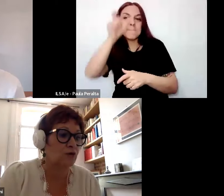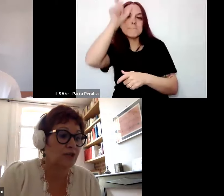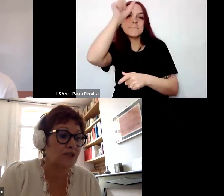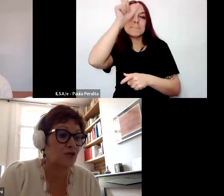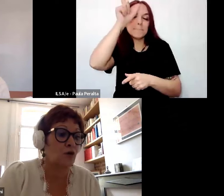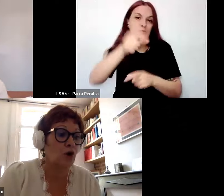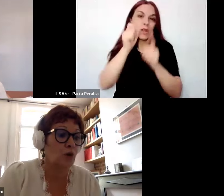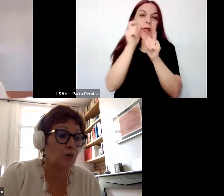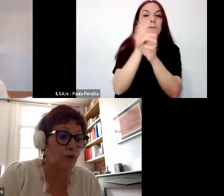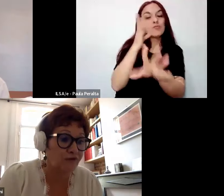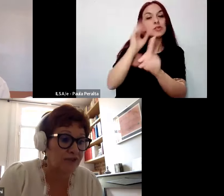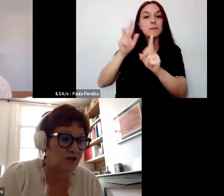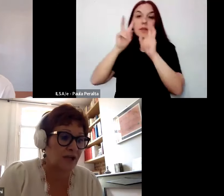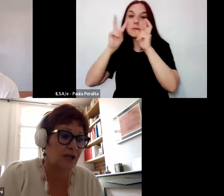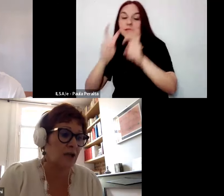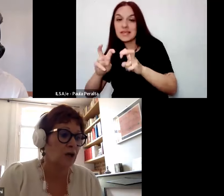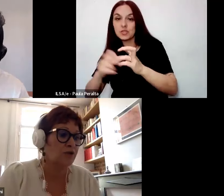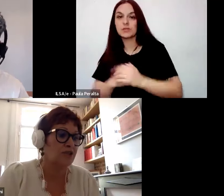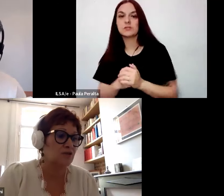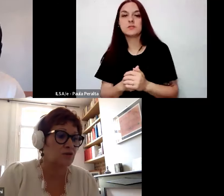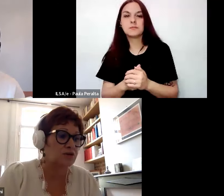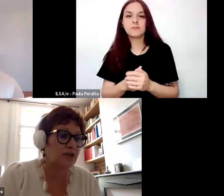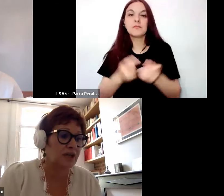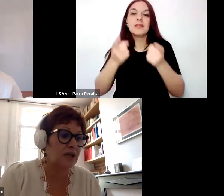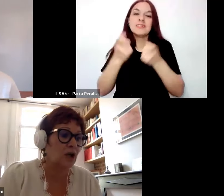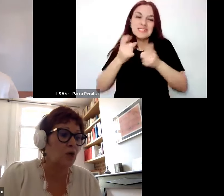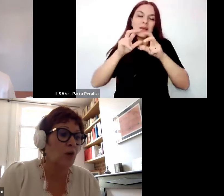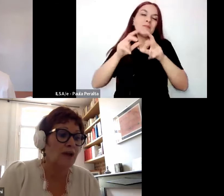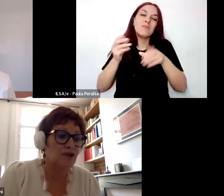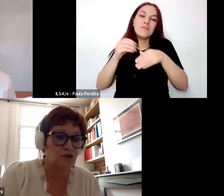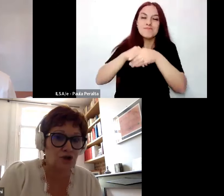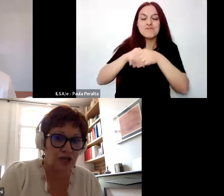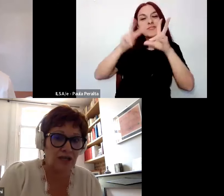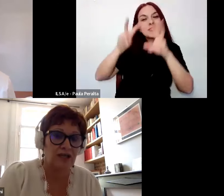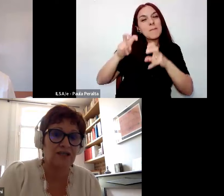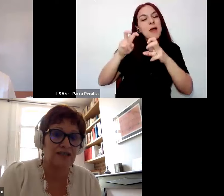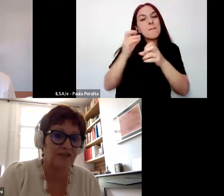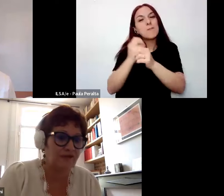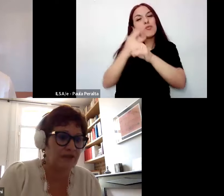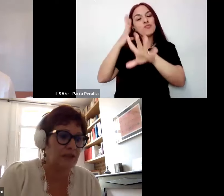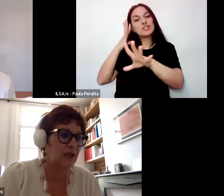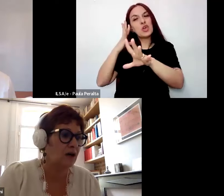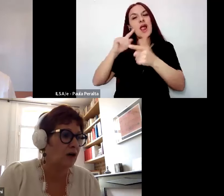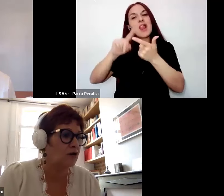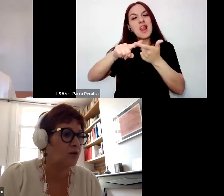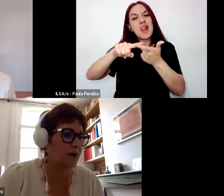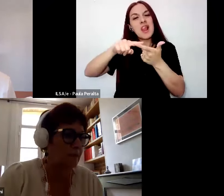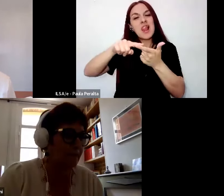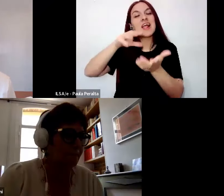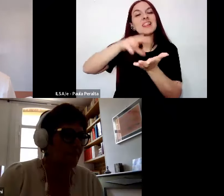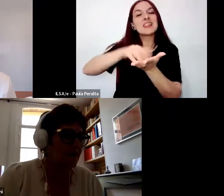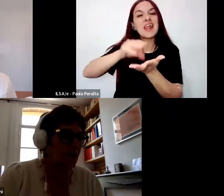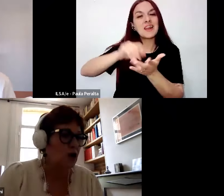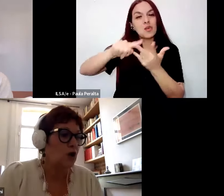de la investigación se basa sobre una cuestión profesional, una cuestión de terreno o un